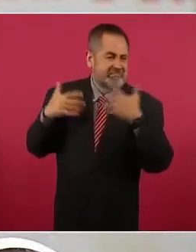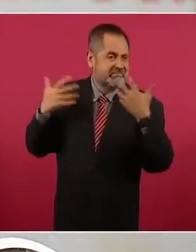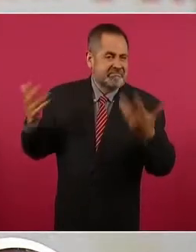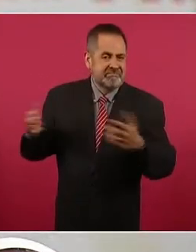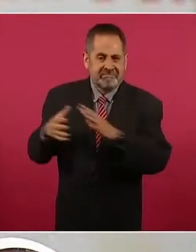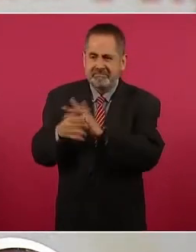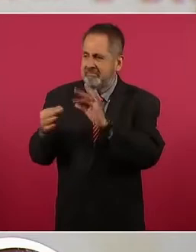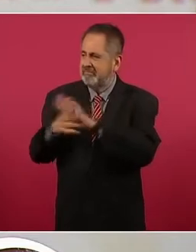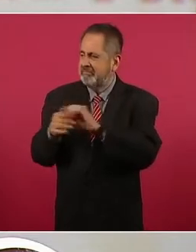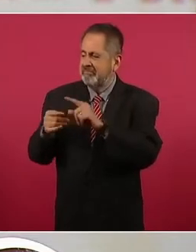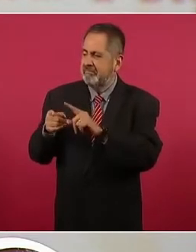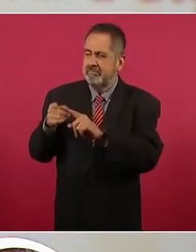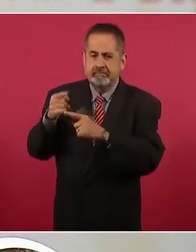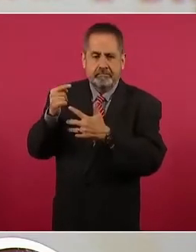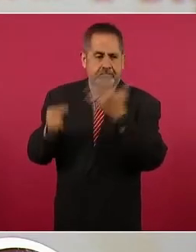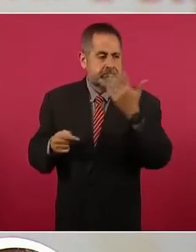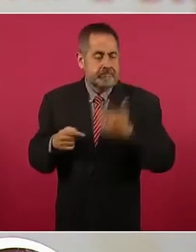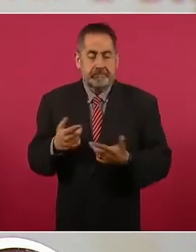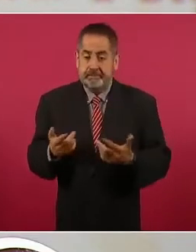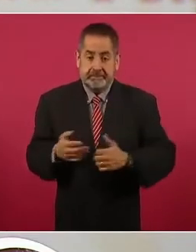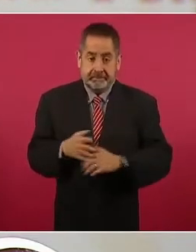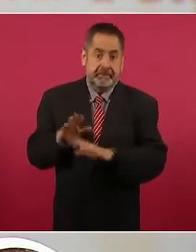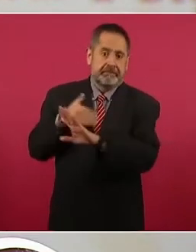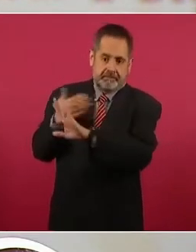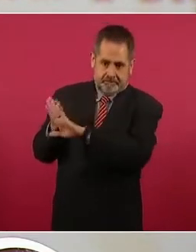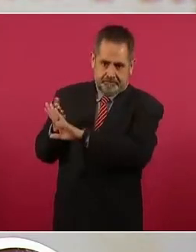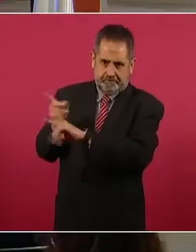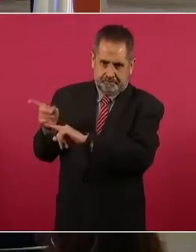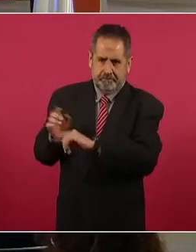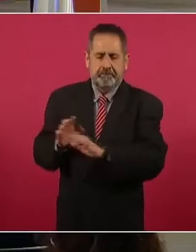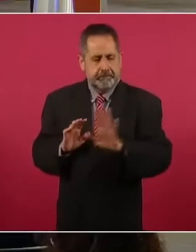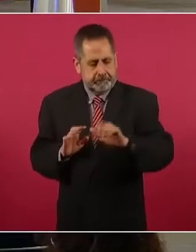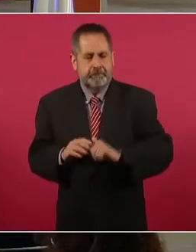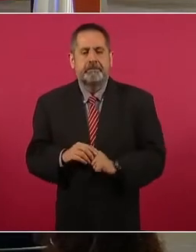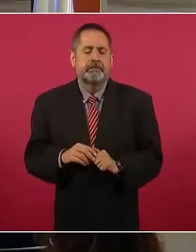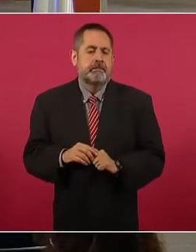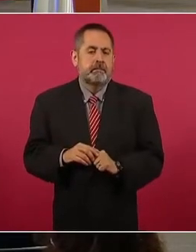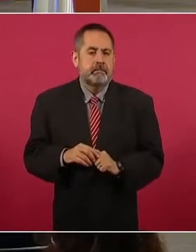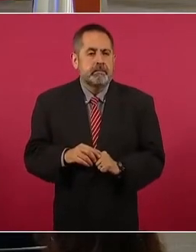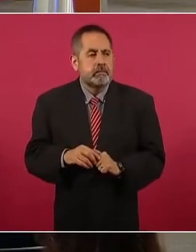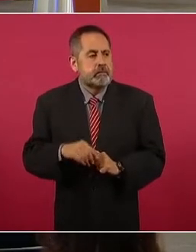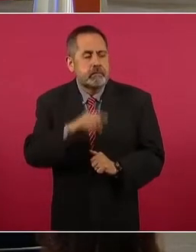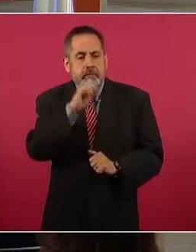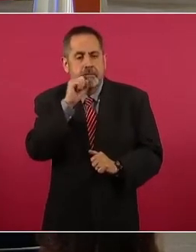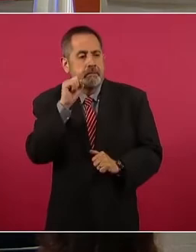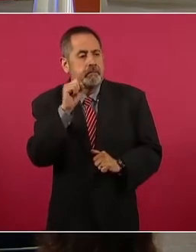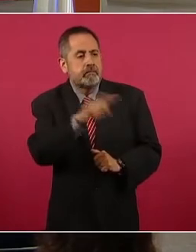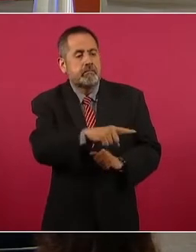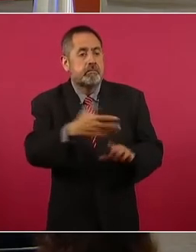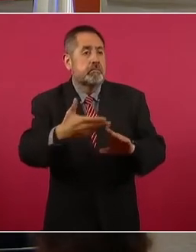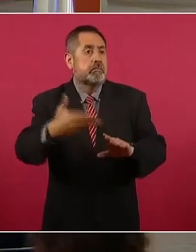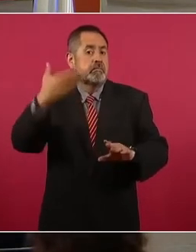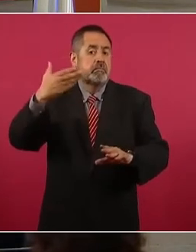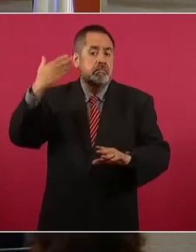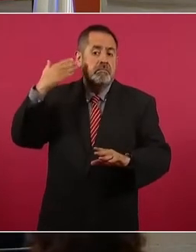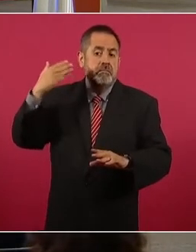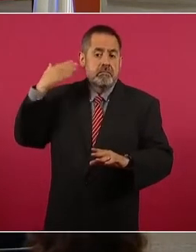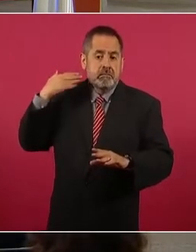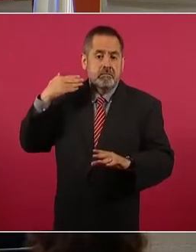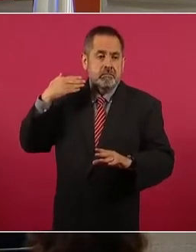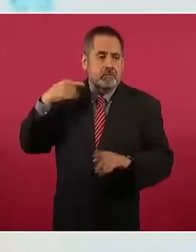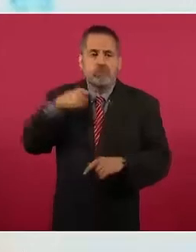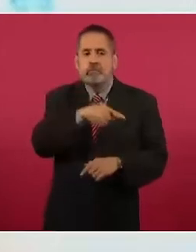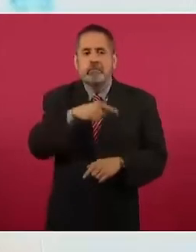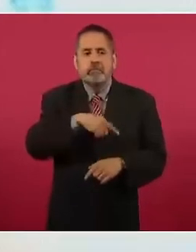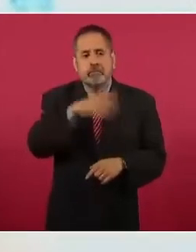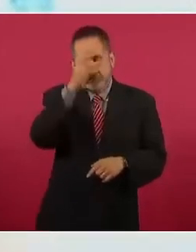técnicas pertinentes, pero después descubrimos que el señor Cuadri antes era antihorario de